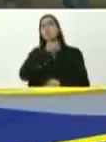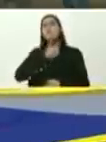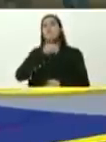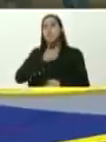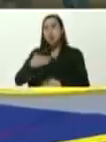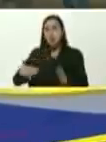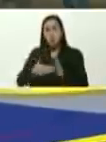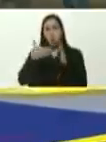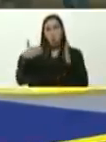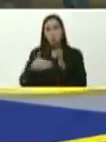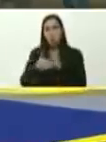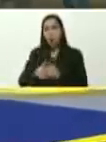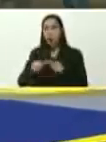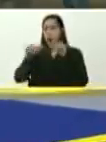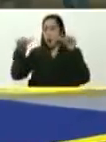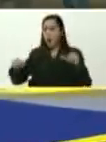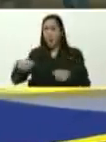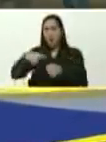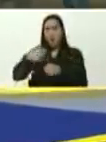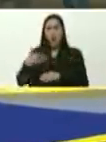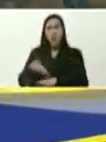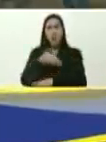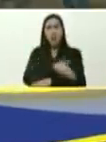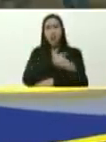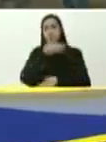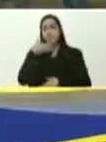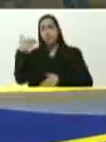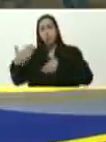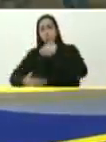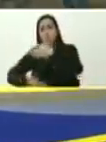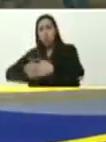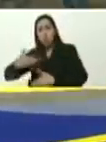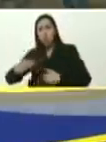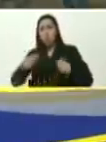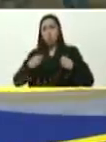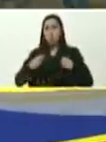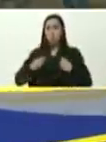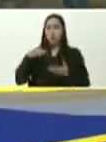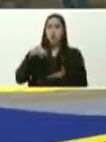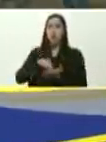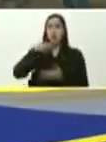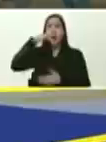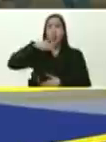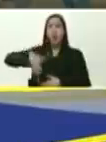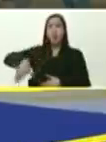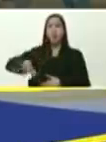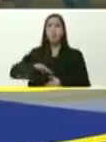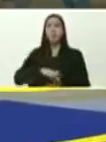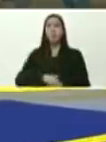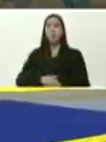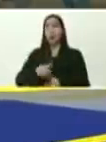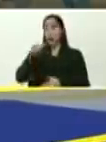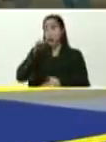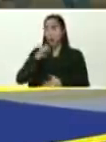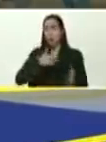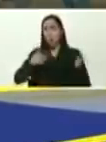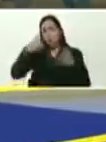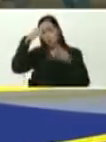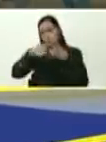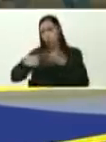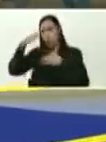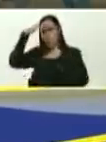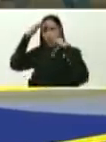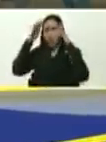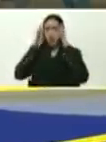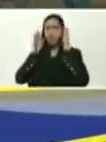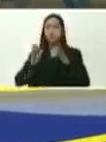ataques, que le dieron al sistema de gas, y con él, es que vamos a ir mejorando, toda la vida, del pueblo mirandino, venezolano, atendiendo el agua, el transporte, la electricidad,